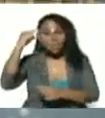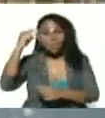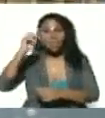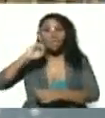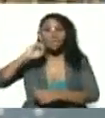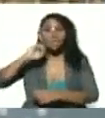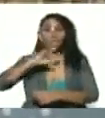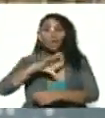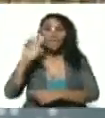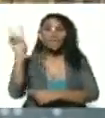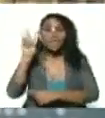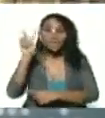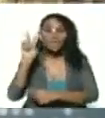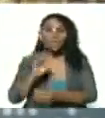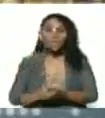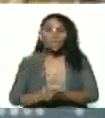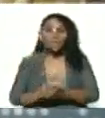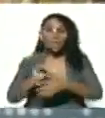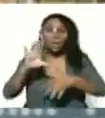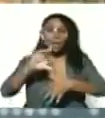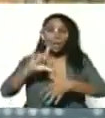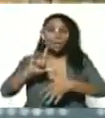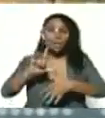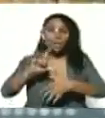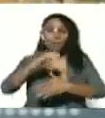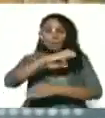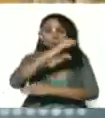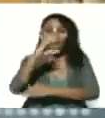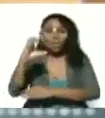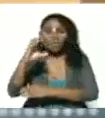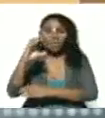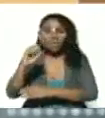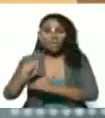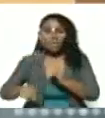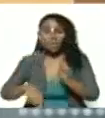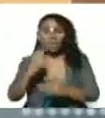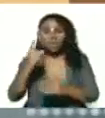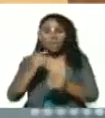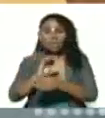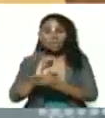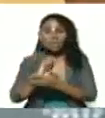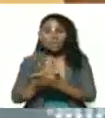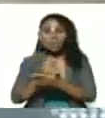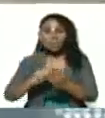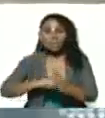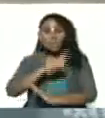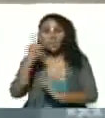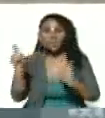historia de Venezuela, de América Latina y del Caribe. Una descolonización total.